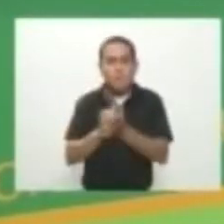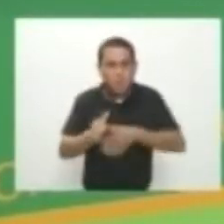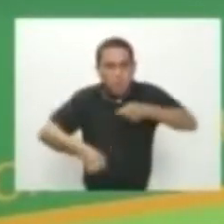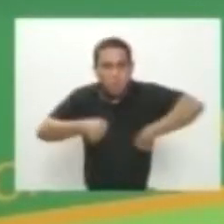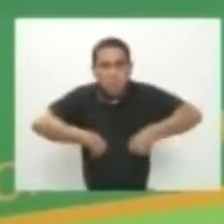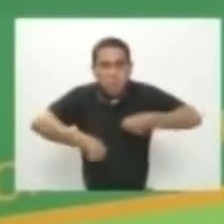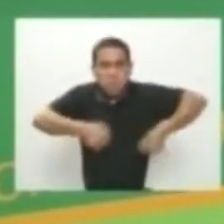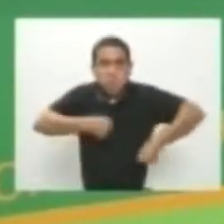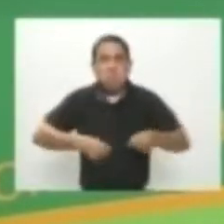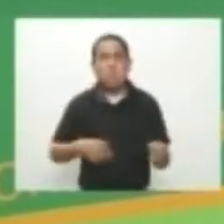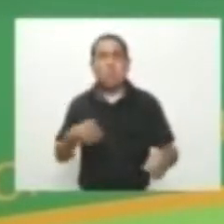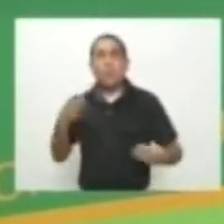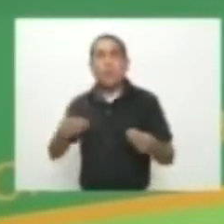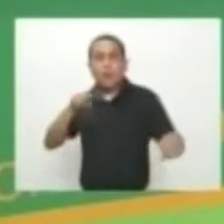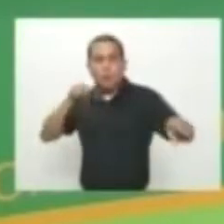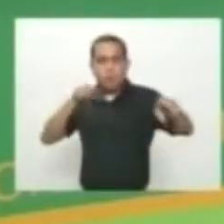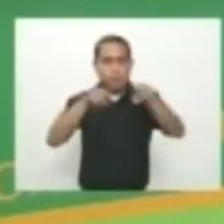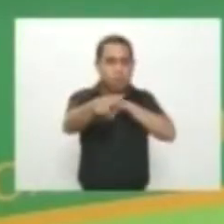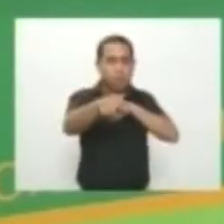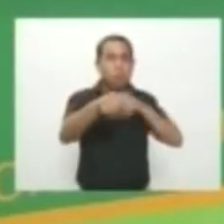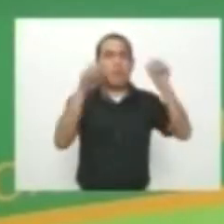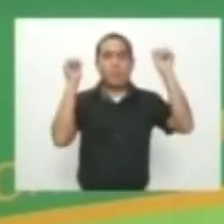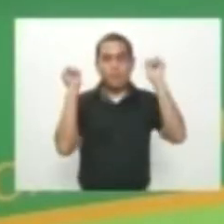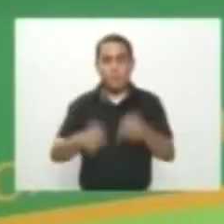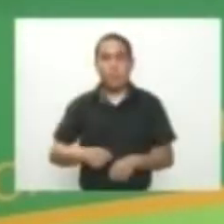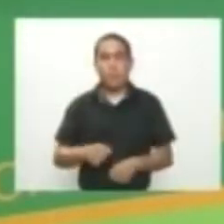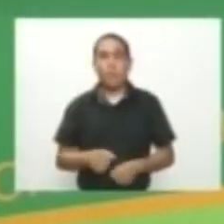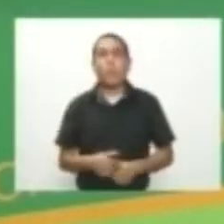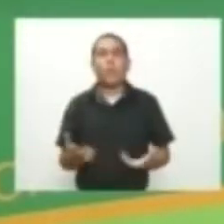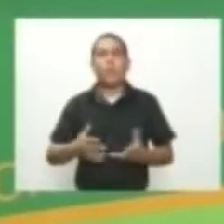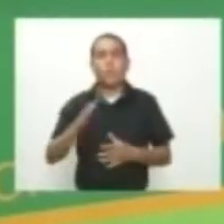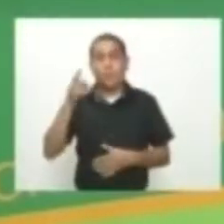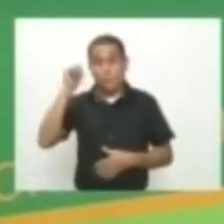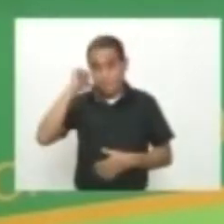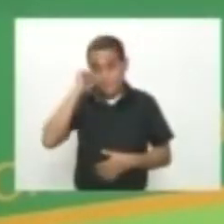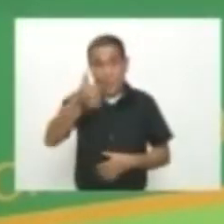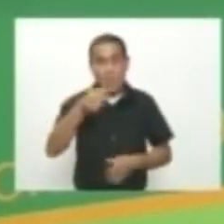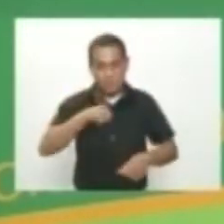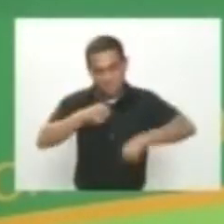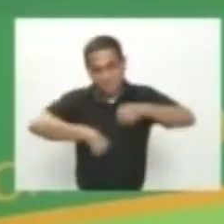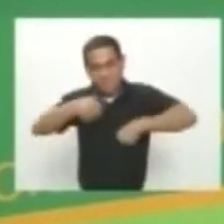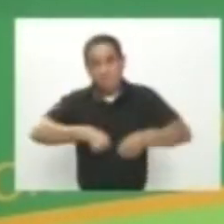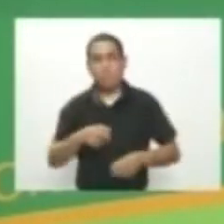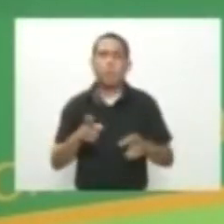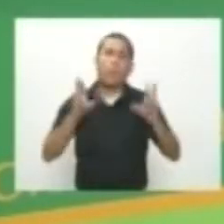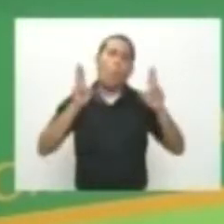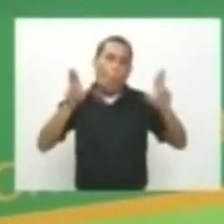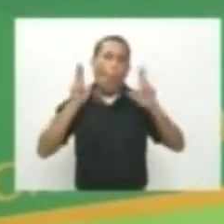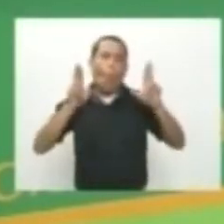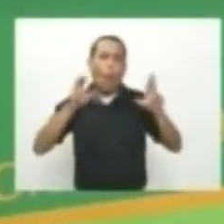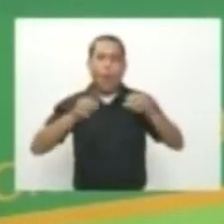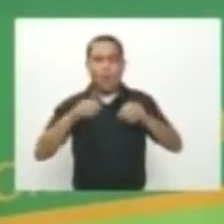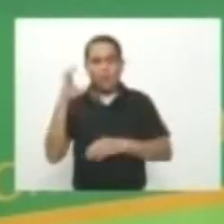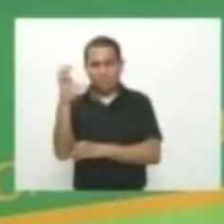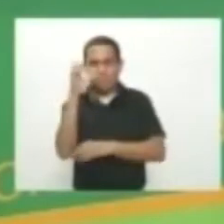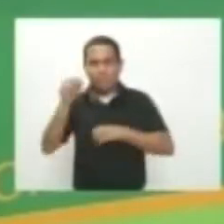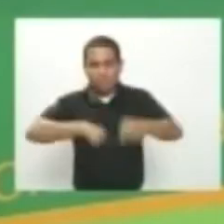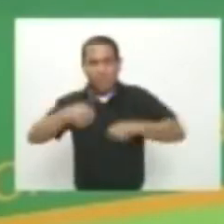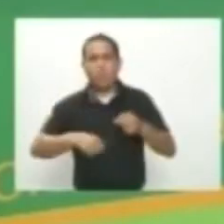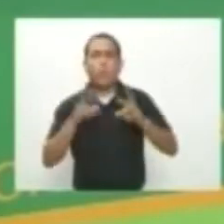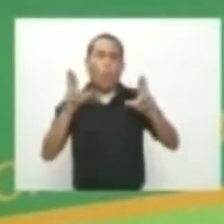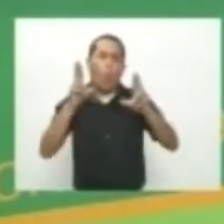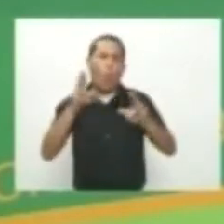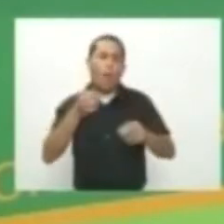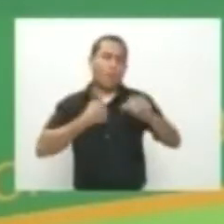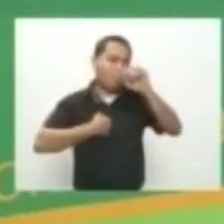descontar En la etapa reina Que se efectuará En el día de mañana Ojalá pues El pedalista nuestro Pueda descontar